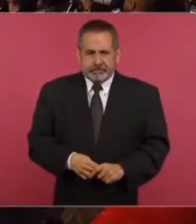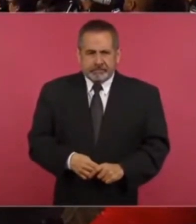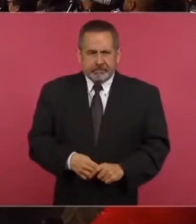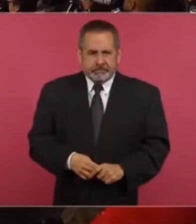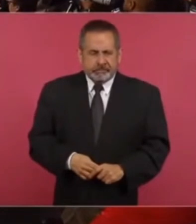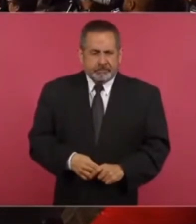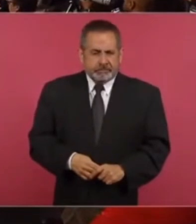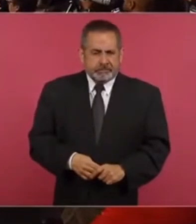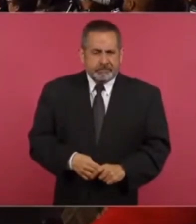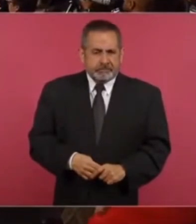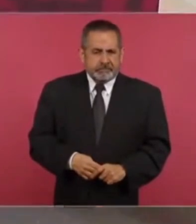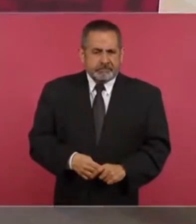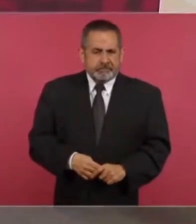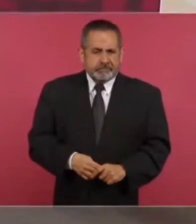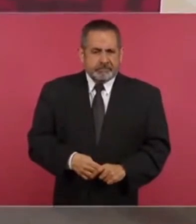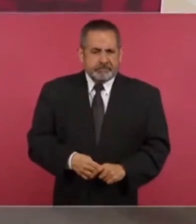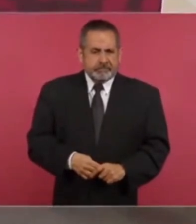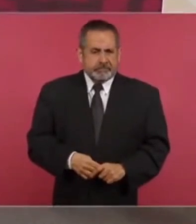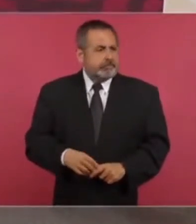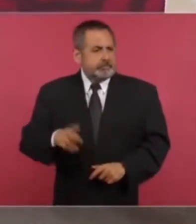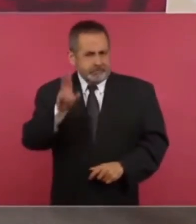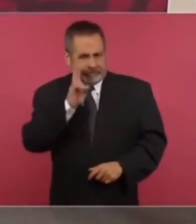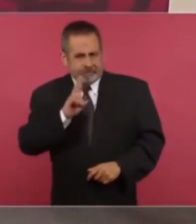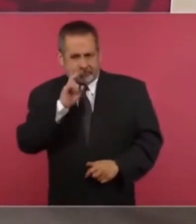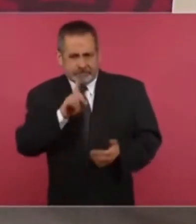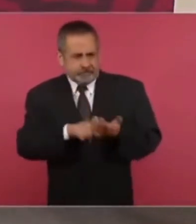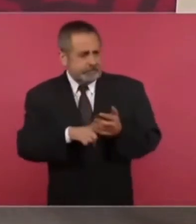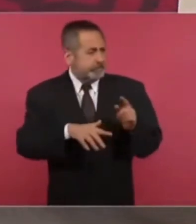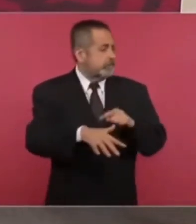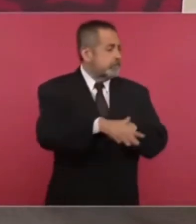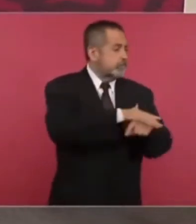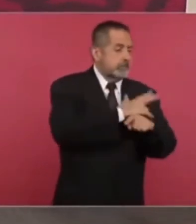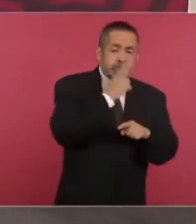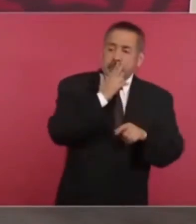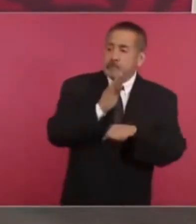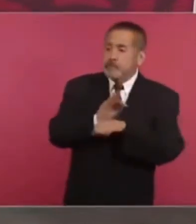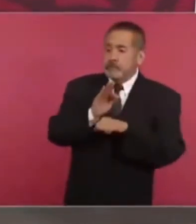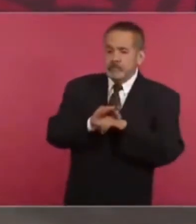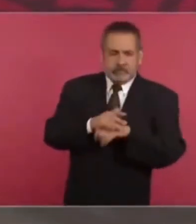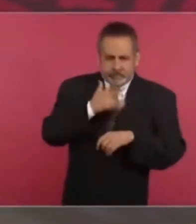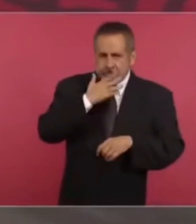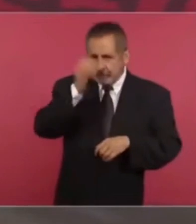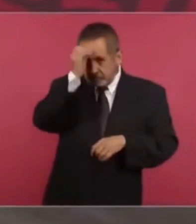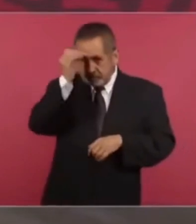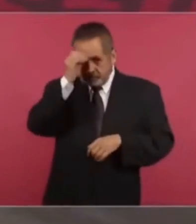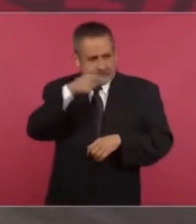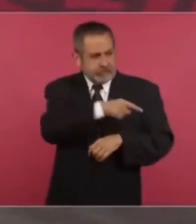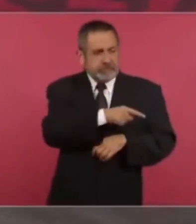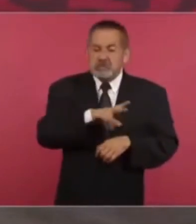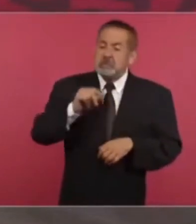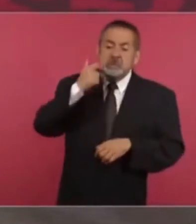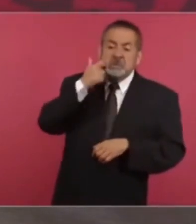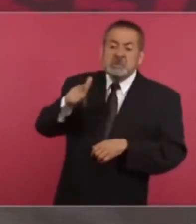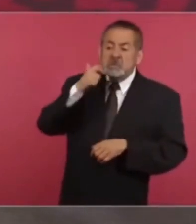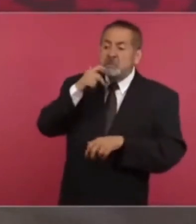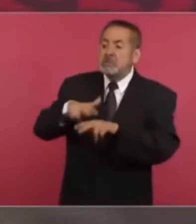a opinar los ambientalistas que se oponían al tren maya